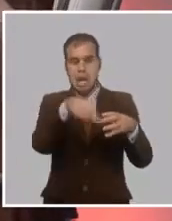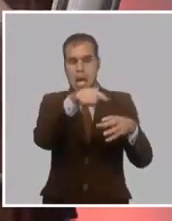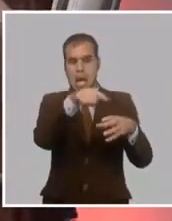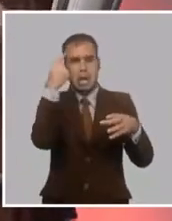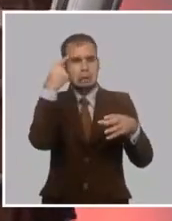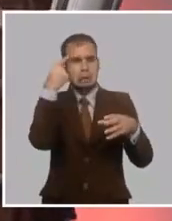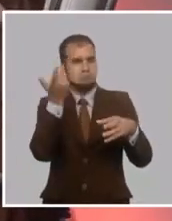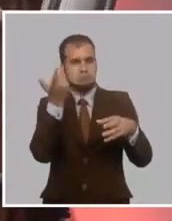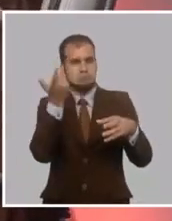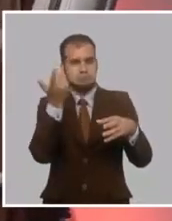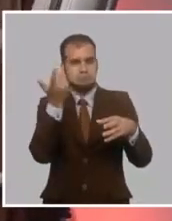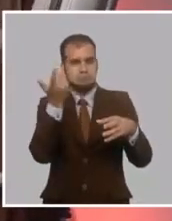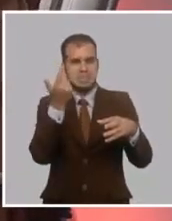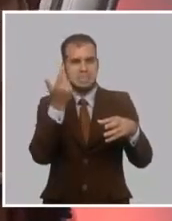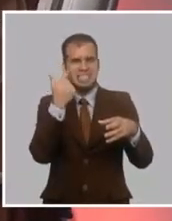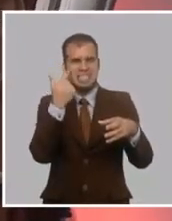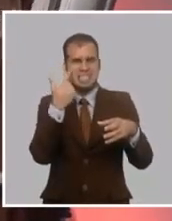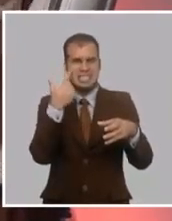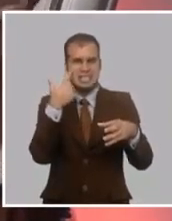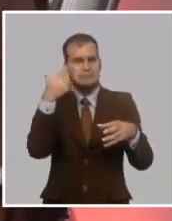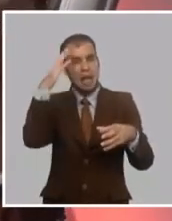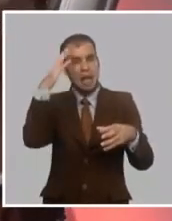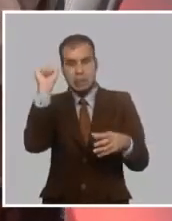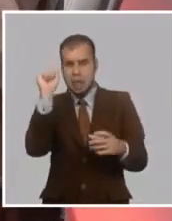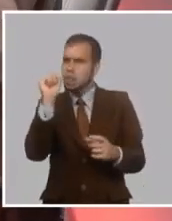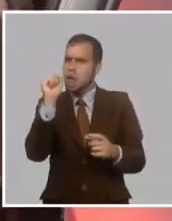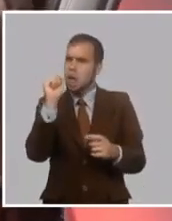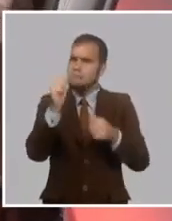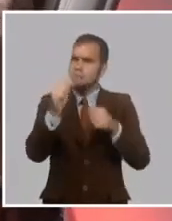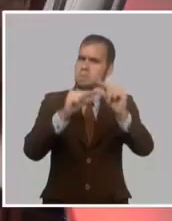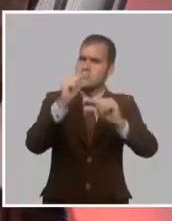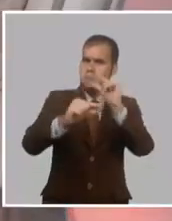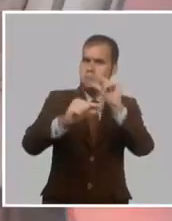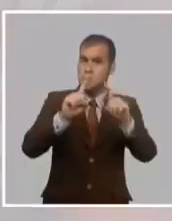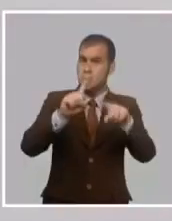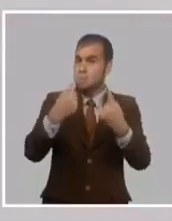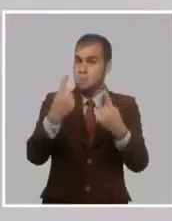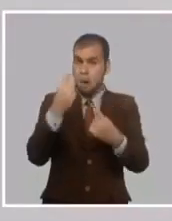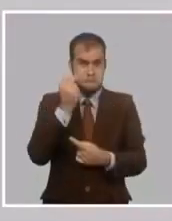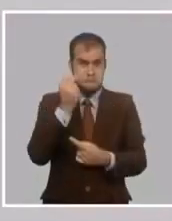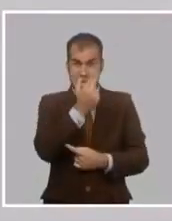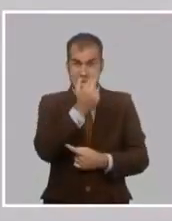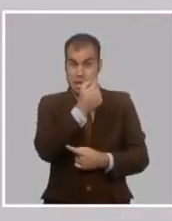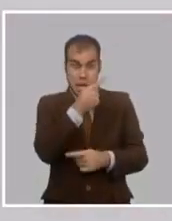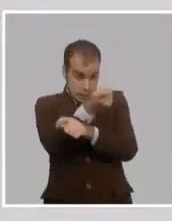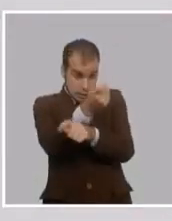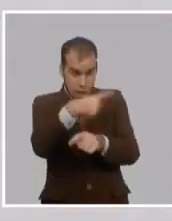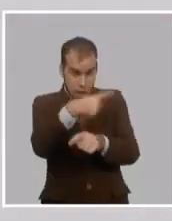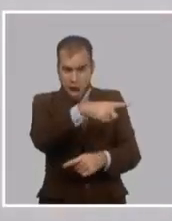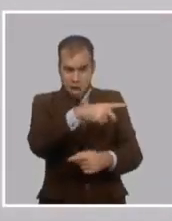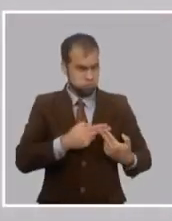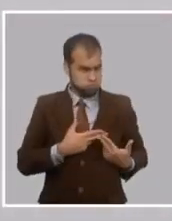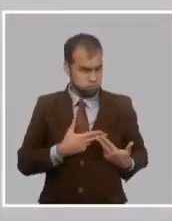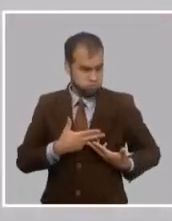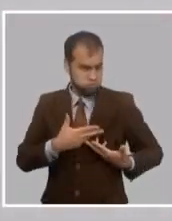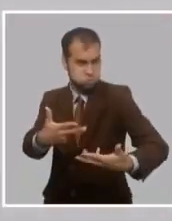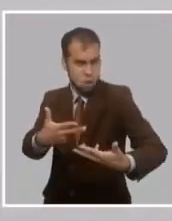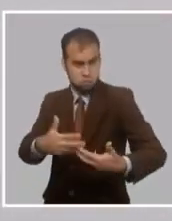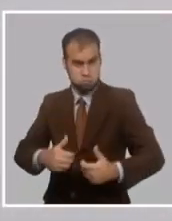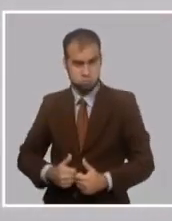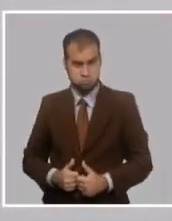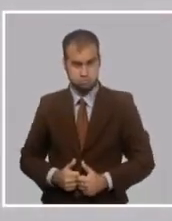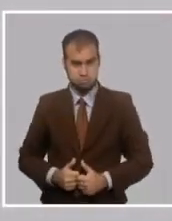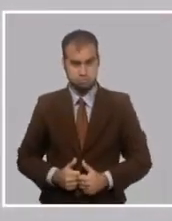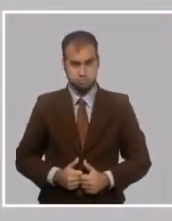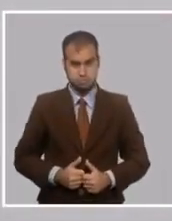metáfora, metáfora, imagen, imagen, parábola, parábola, entendía el sentido de Martí y estaba dispuesto a dar la vida por aquella revolución. Esos eran pinos nuevos. Cuando hoy yo